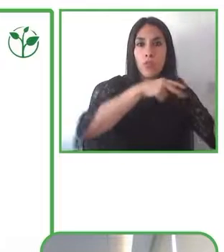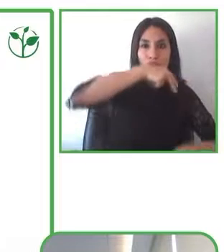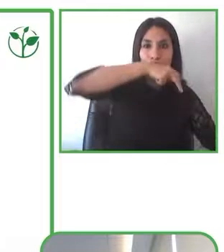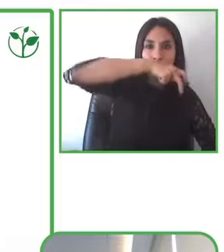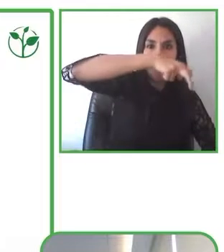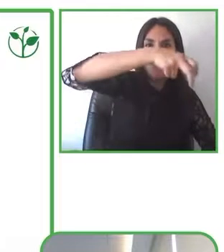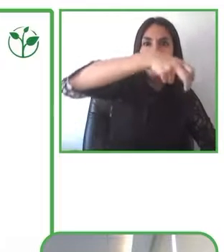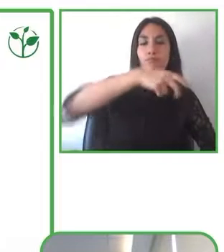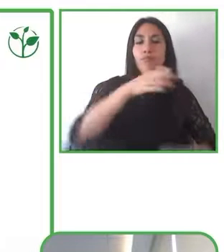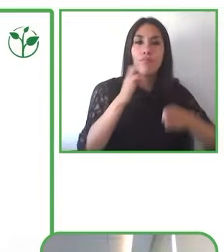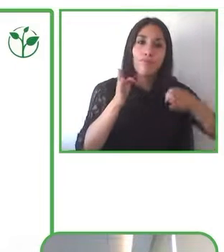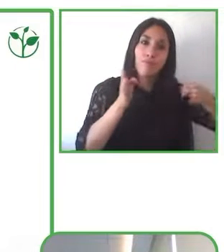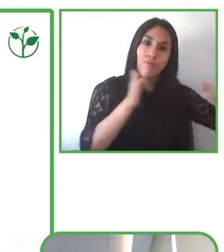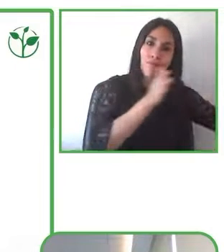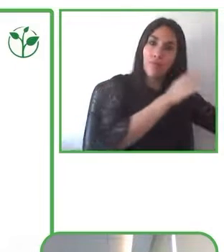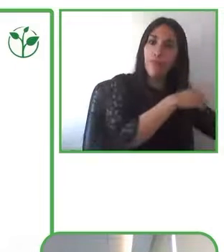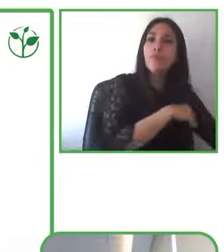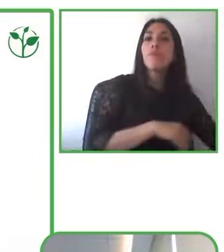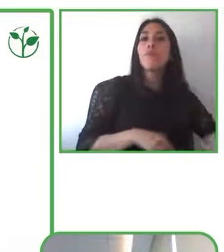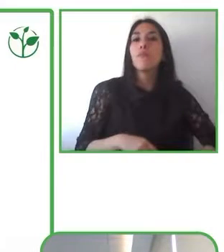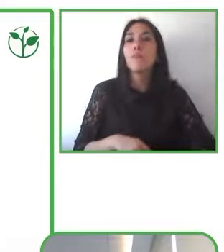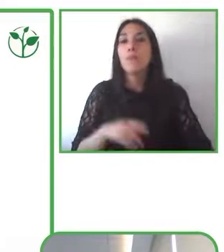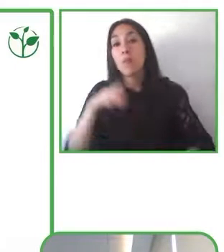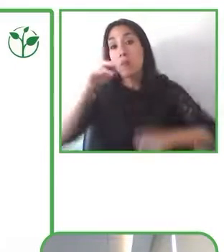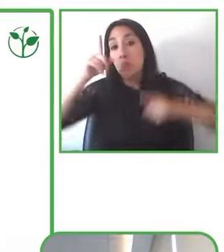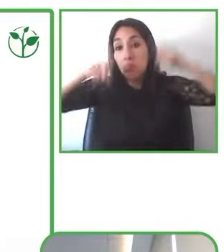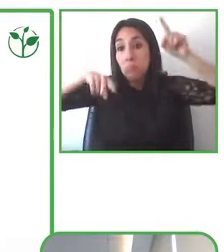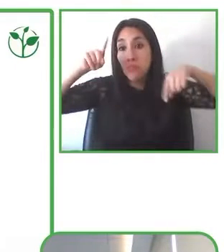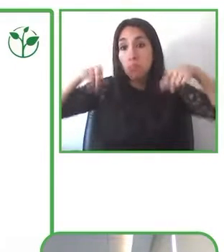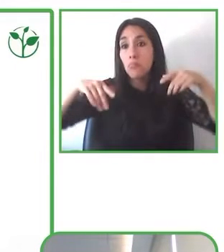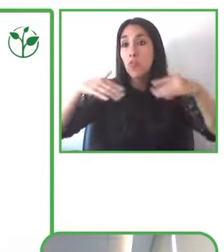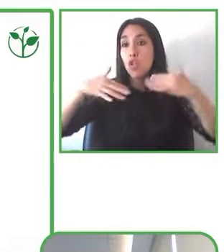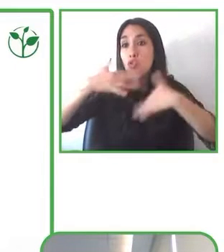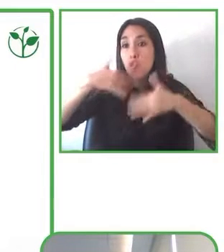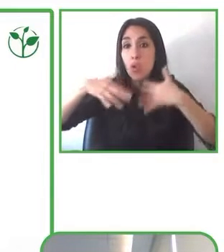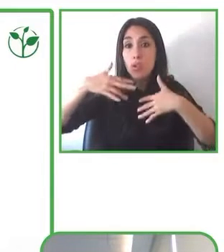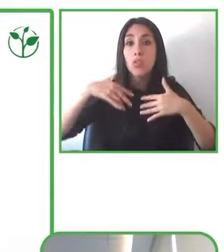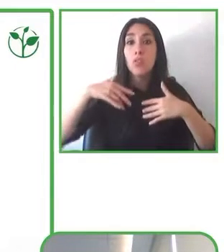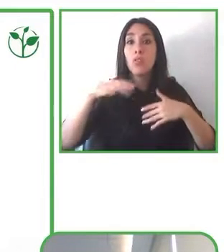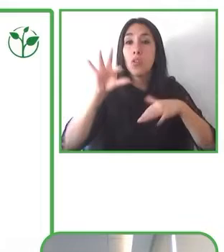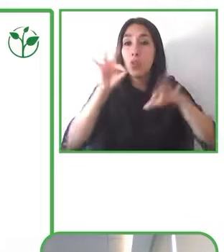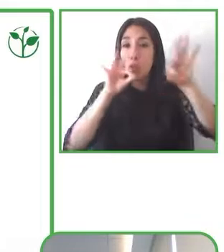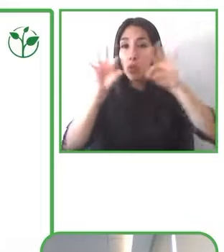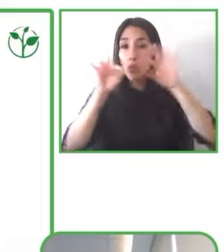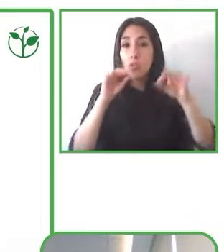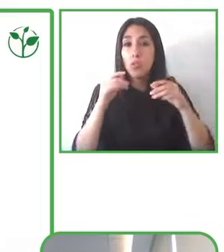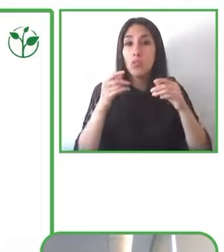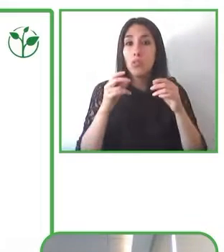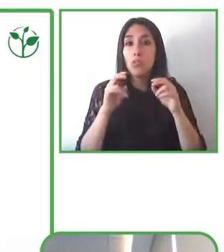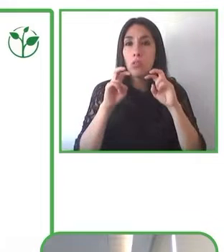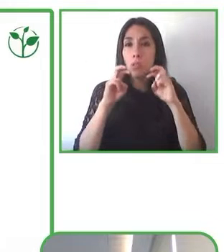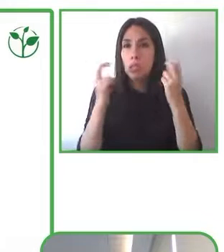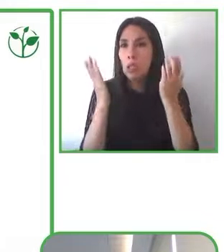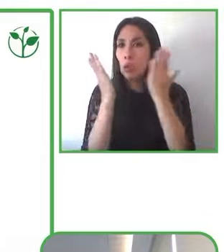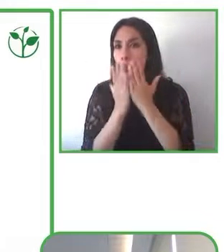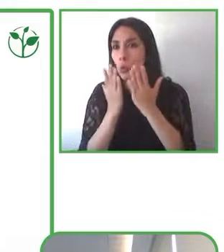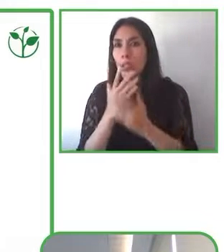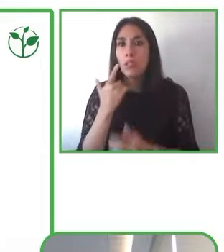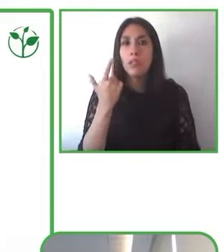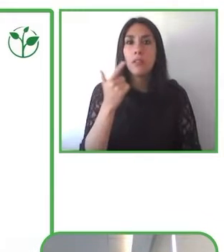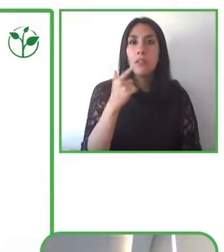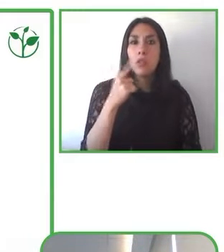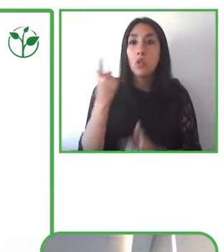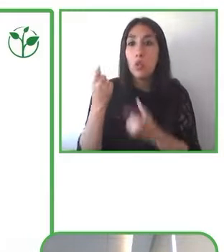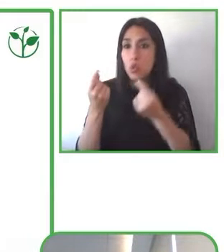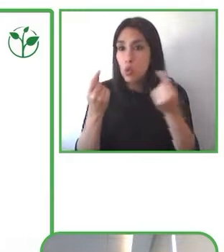detectamos evaluamos y donde estudiamos soluciones para ofrecer alternativas donde queden protegidas las necesidades de